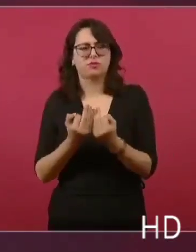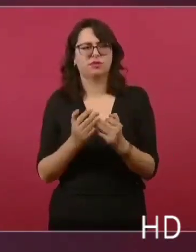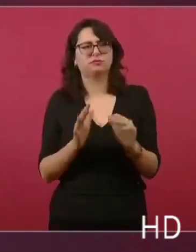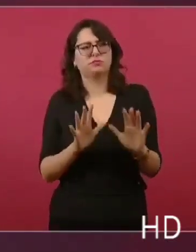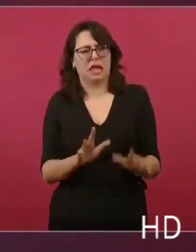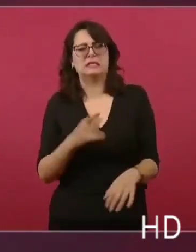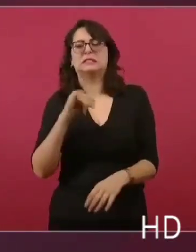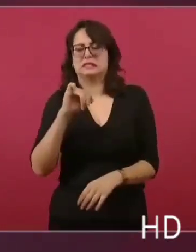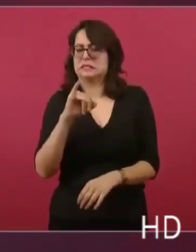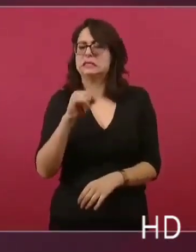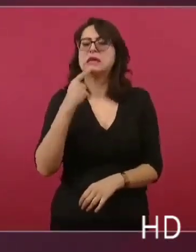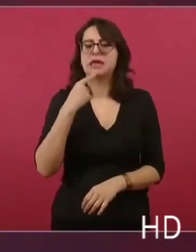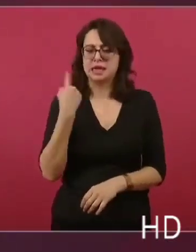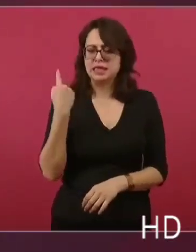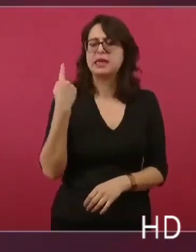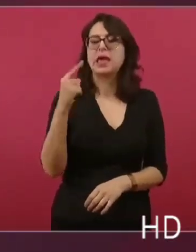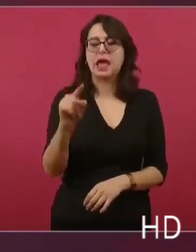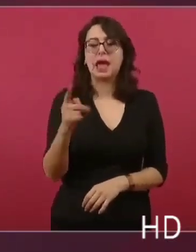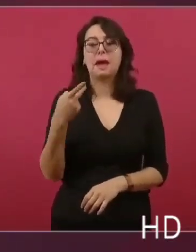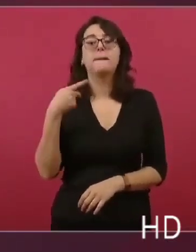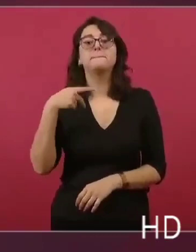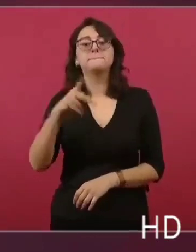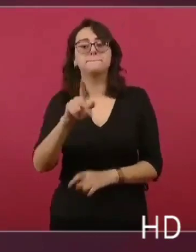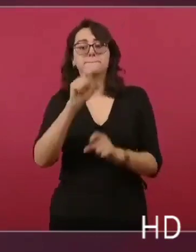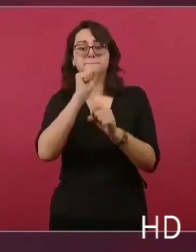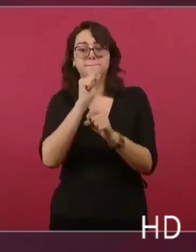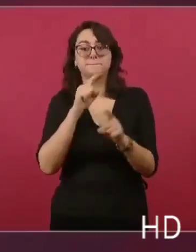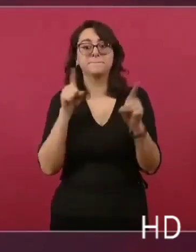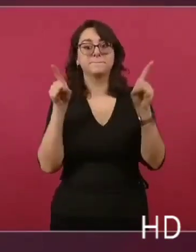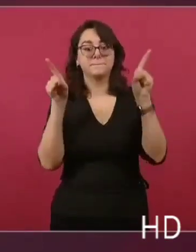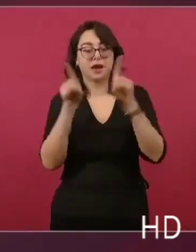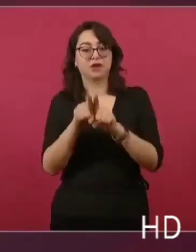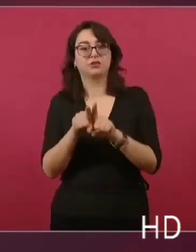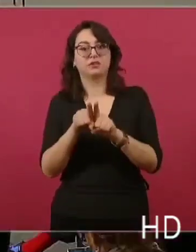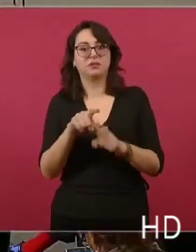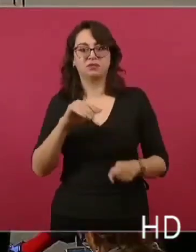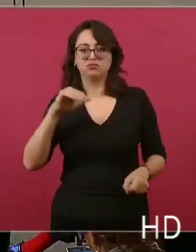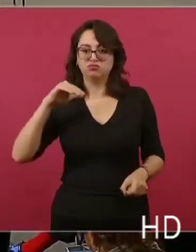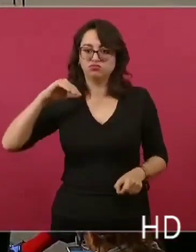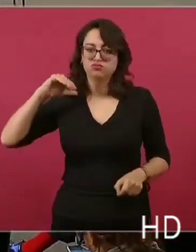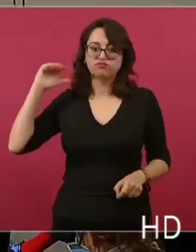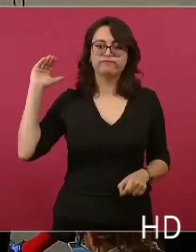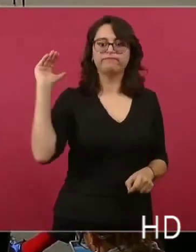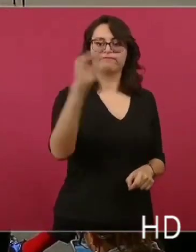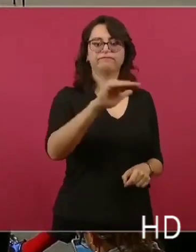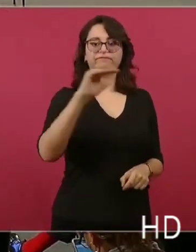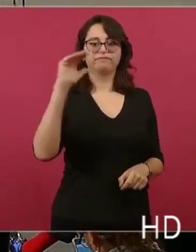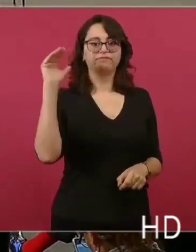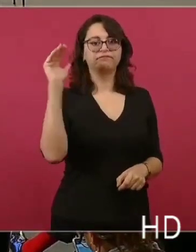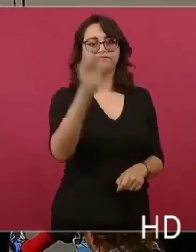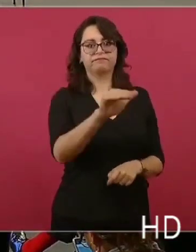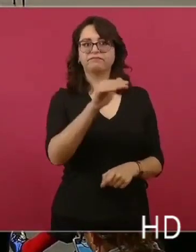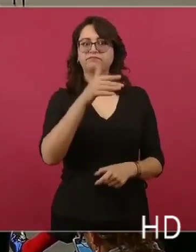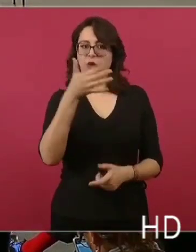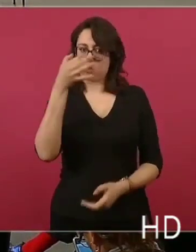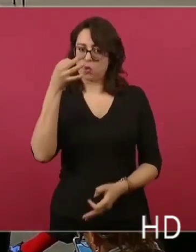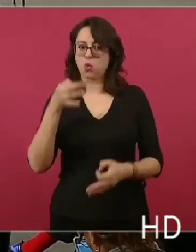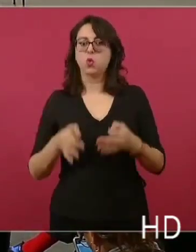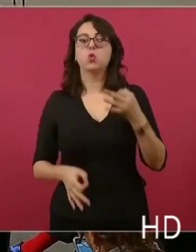dirección del Estado, básicamente del gobierno, que le declara